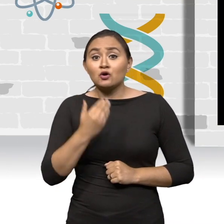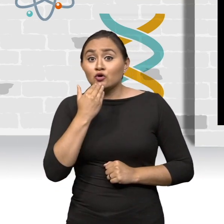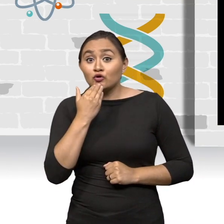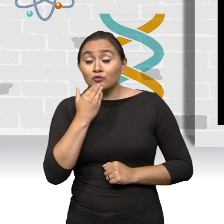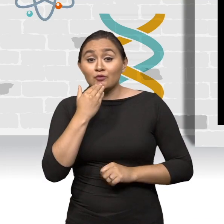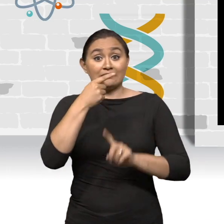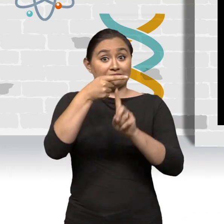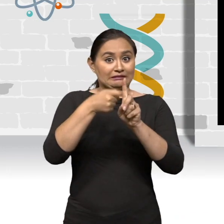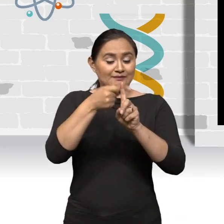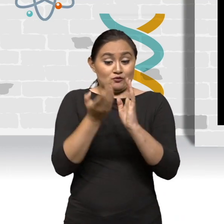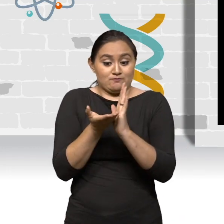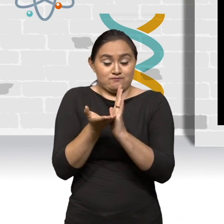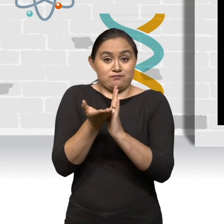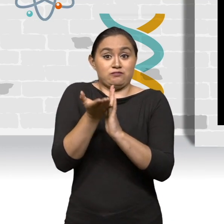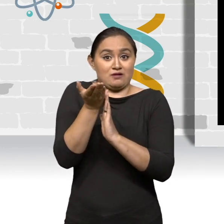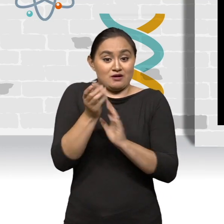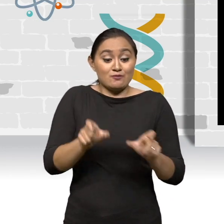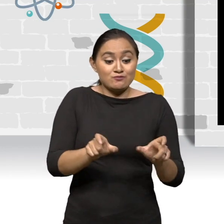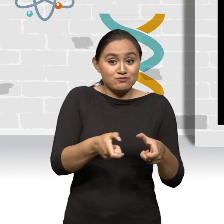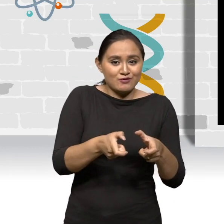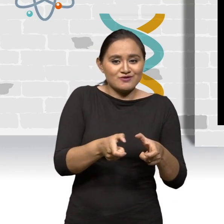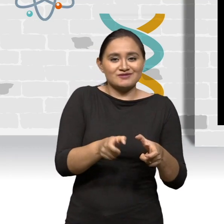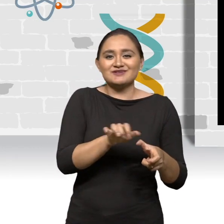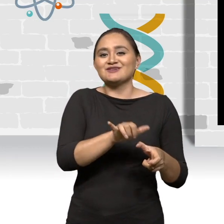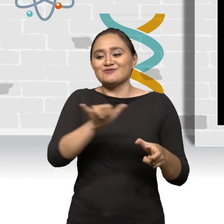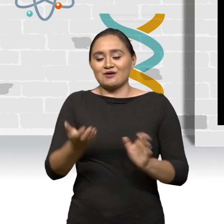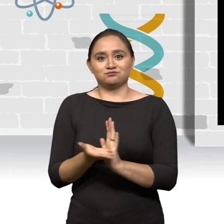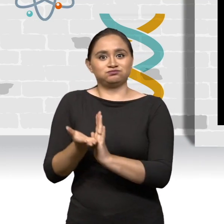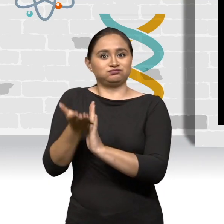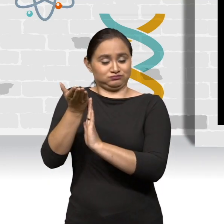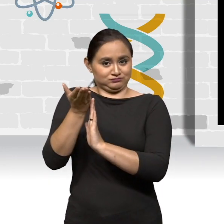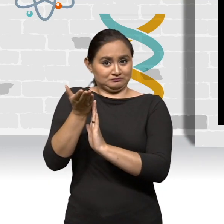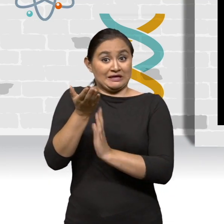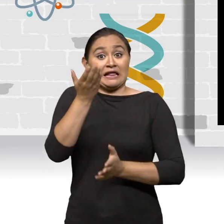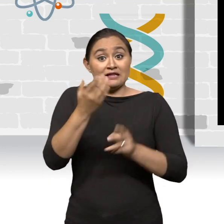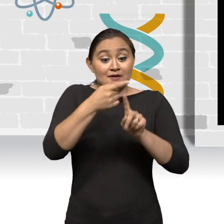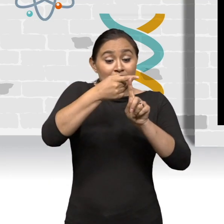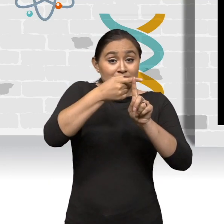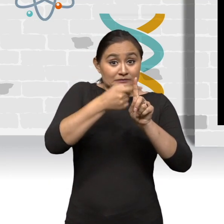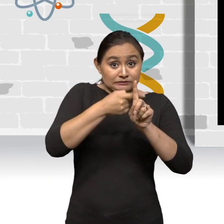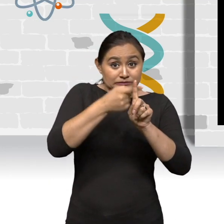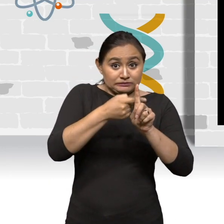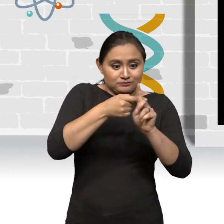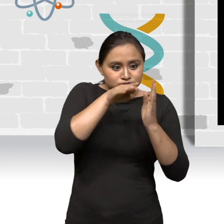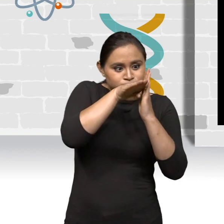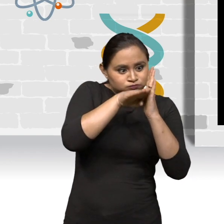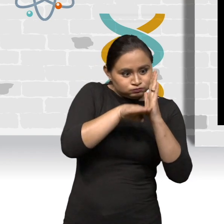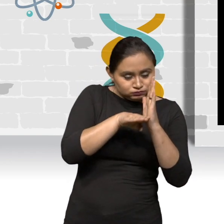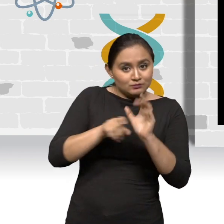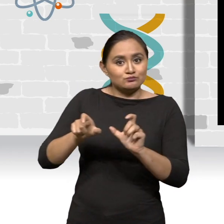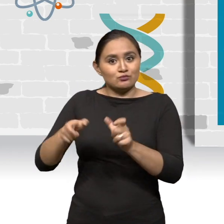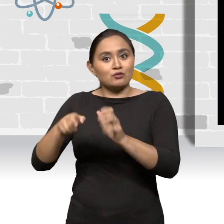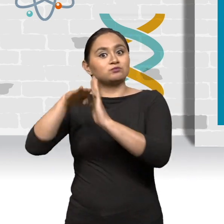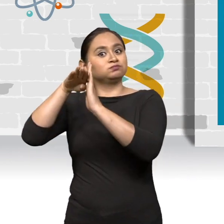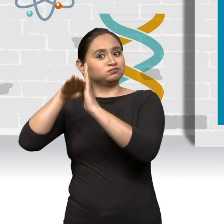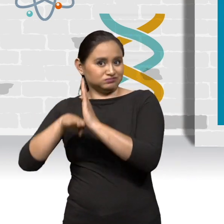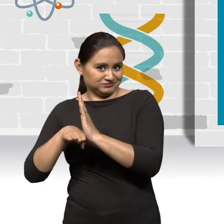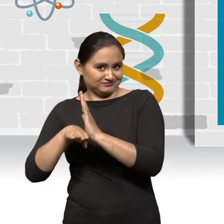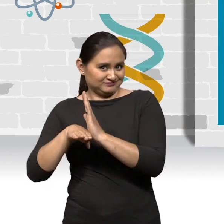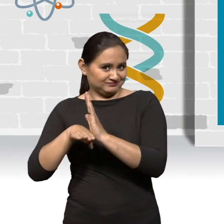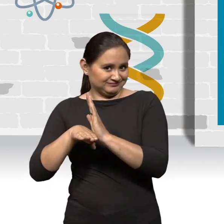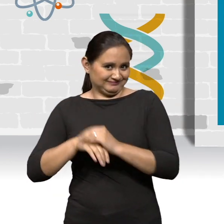que, al aumentar la temperatura, aumentaba el volumen del gas. Si disminuía la temperatura, disminuía el volumen.